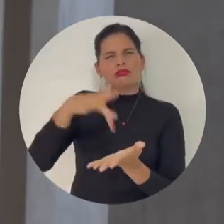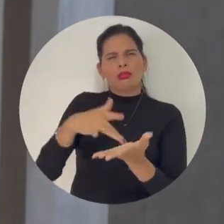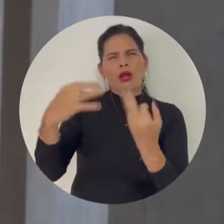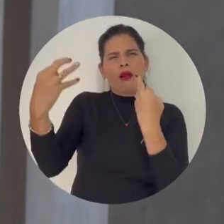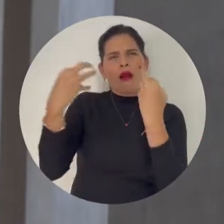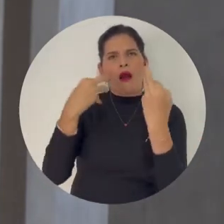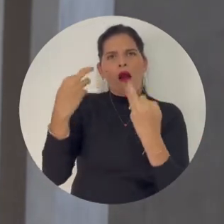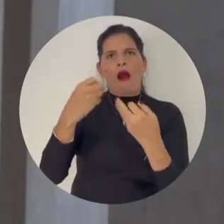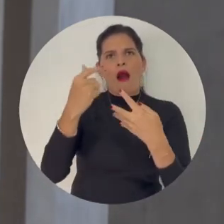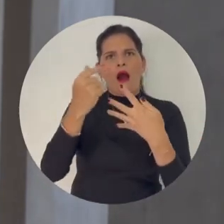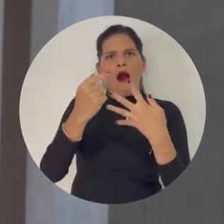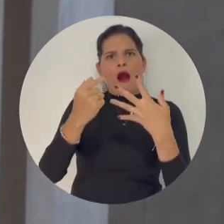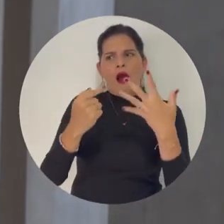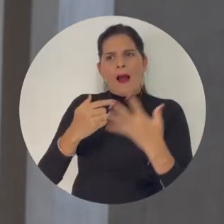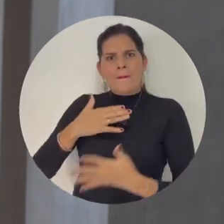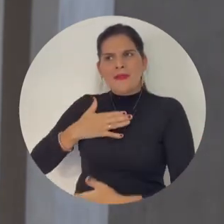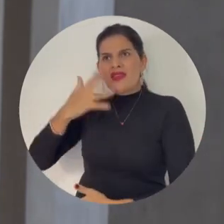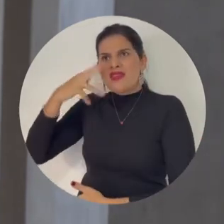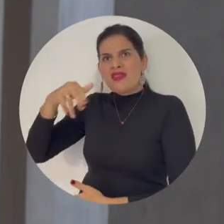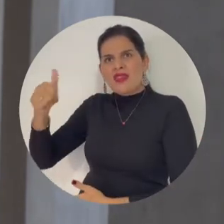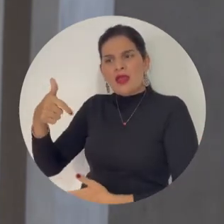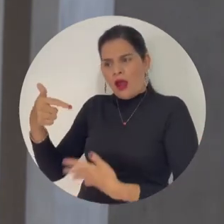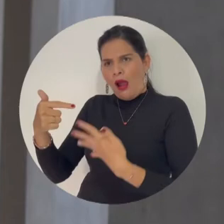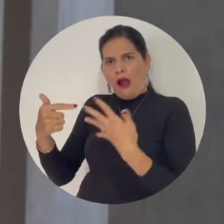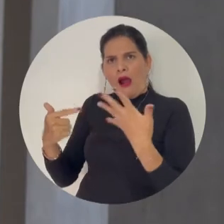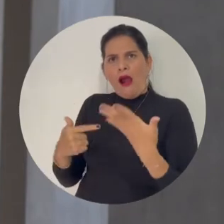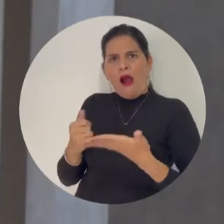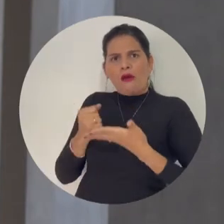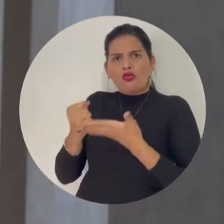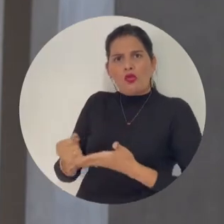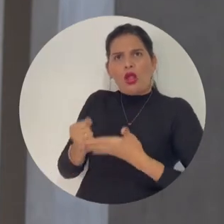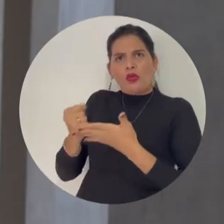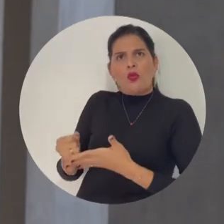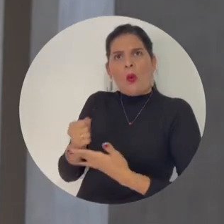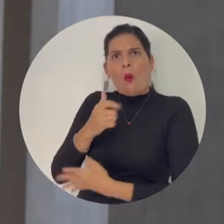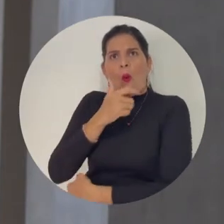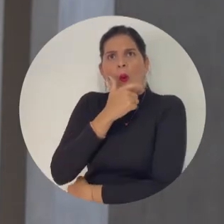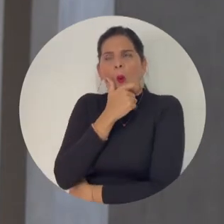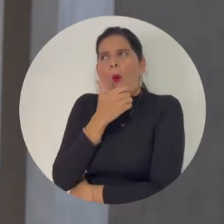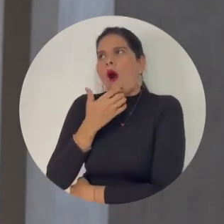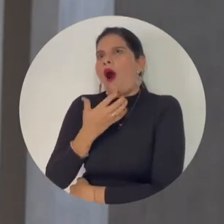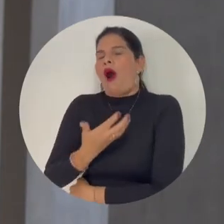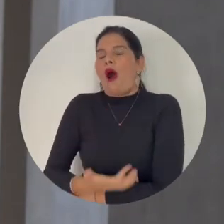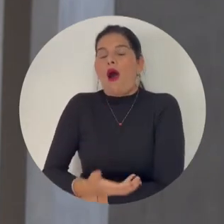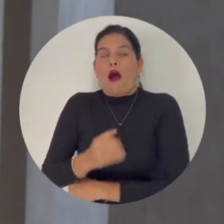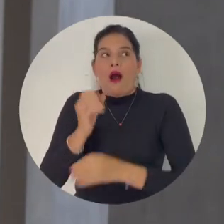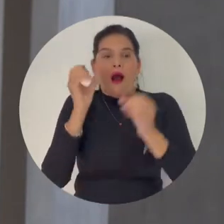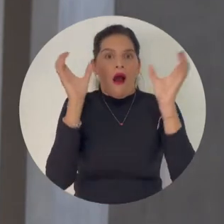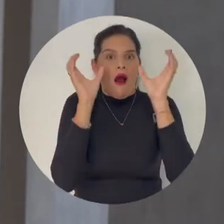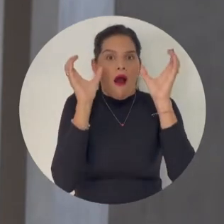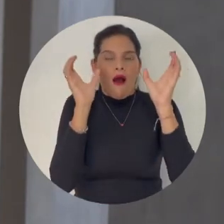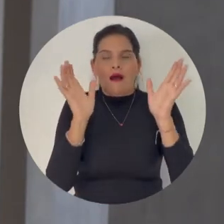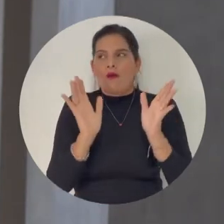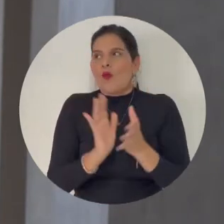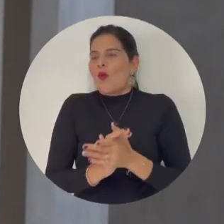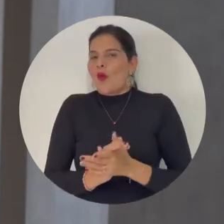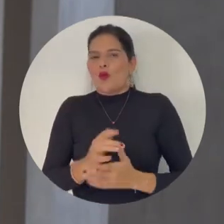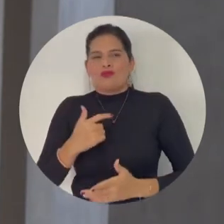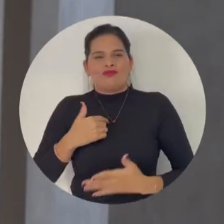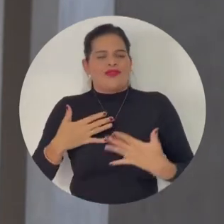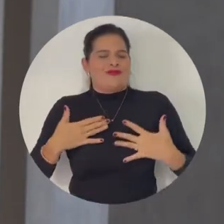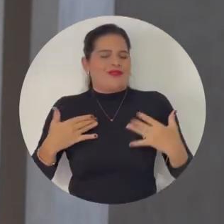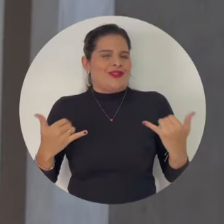el haber estado y escuchado todos los beneficios y todo lo que la niña logró. O sea, no se alcanza uno a imaginar la